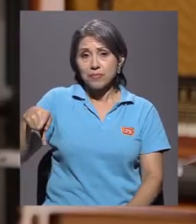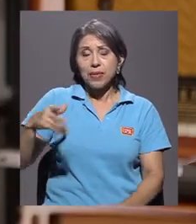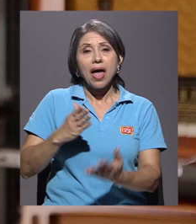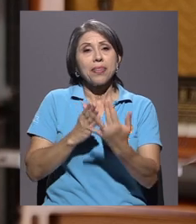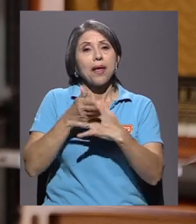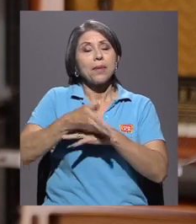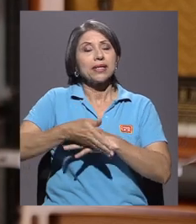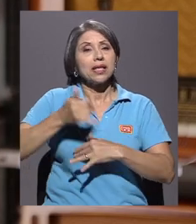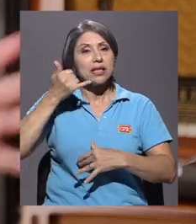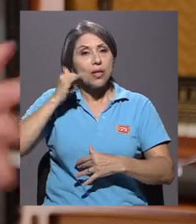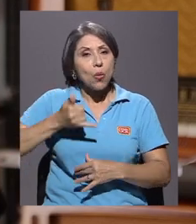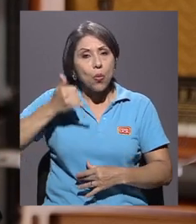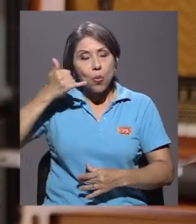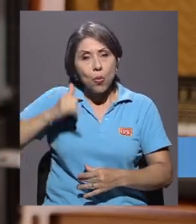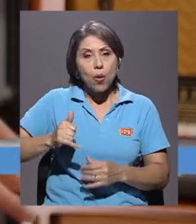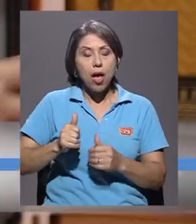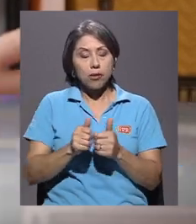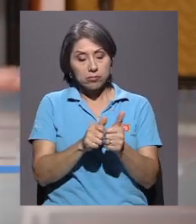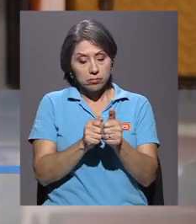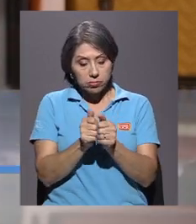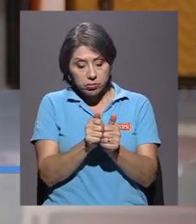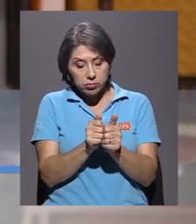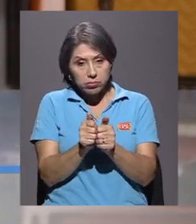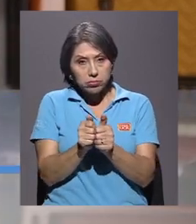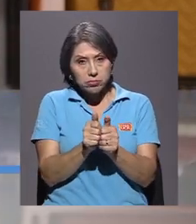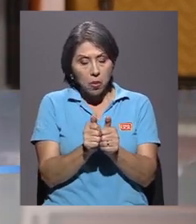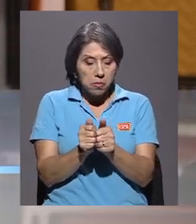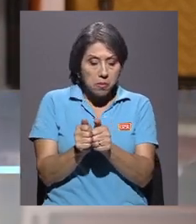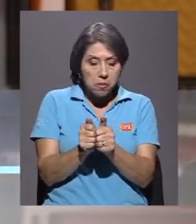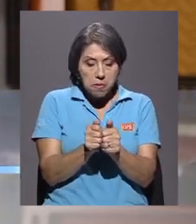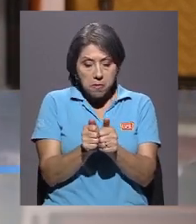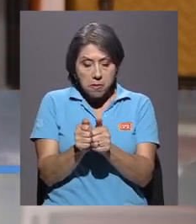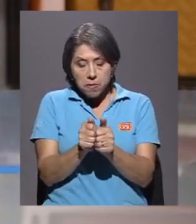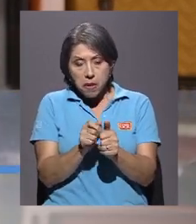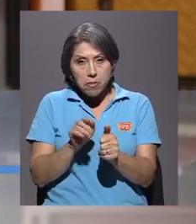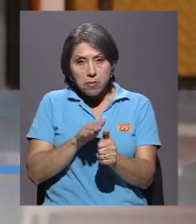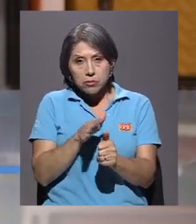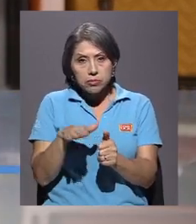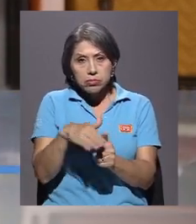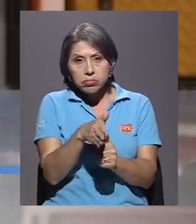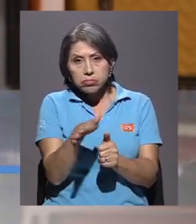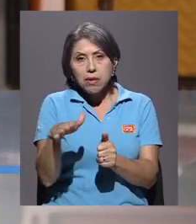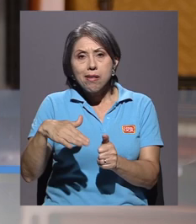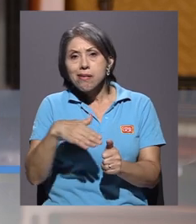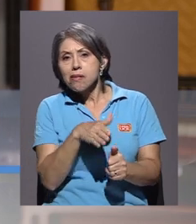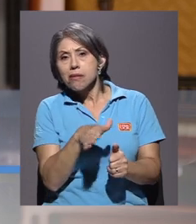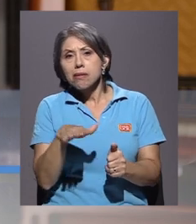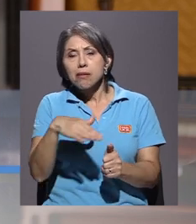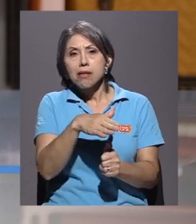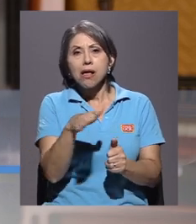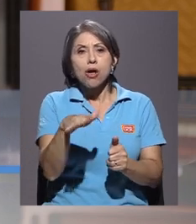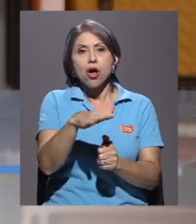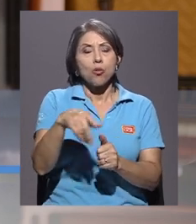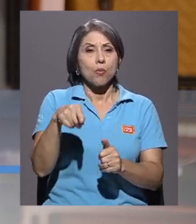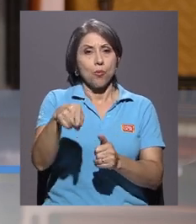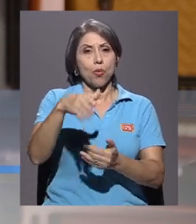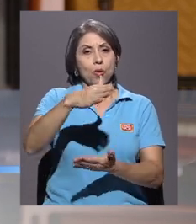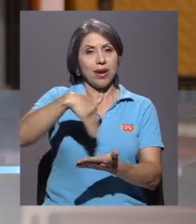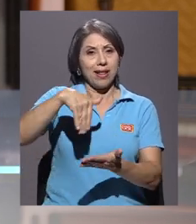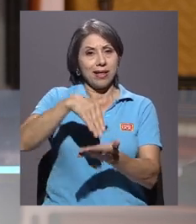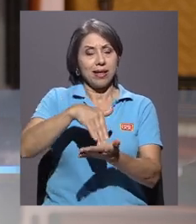y entonces puede hacer un recorrido por el campus, por el campus central,